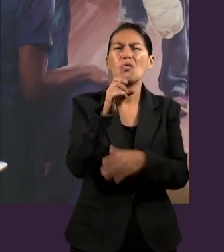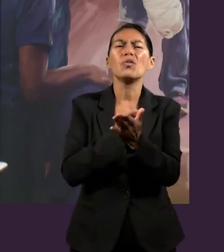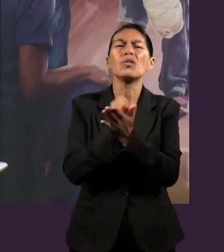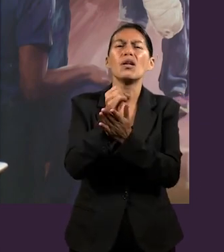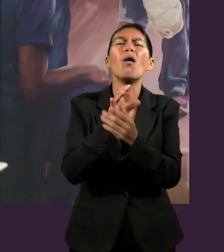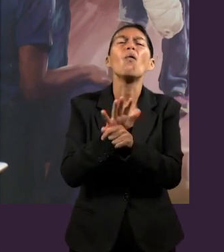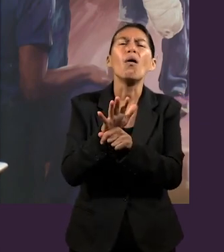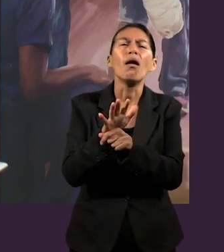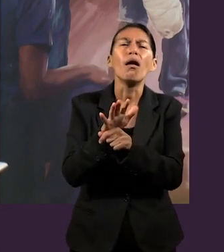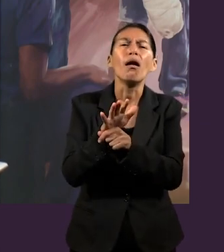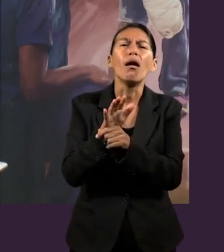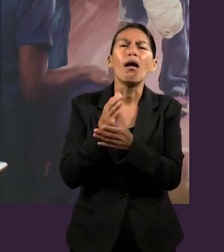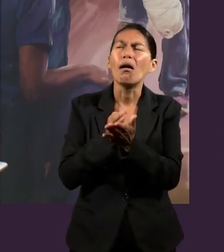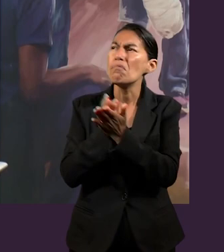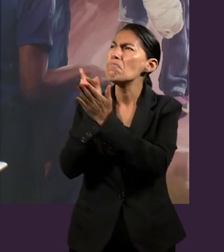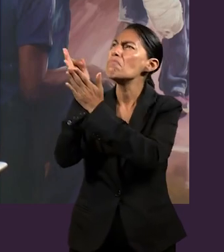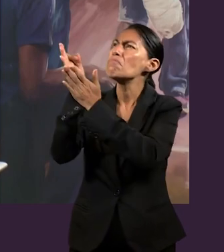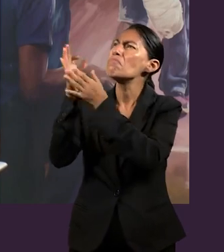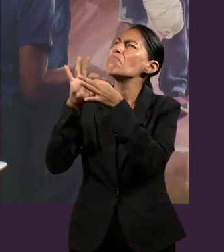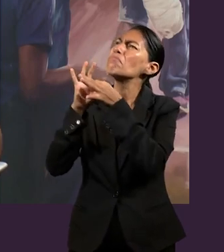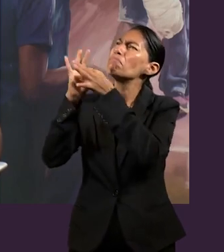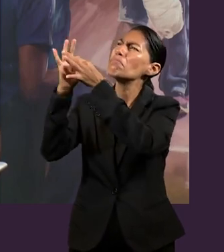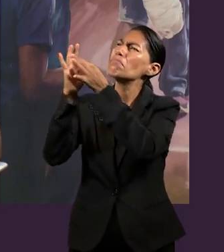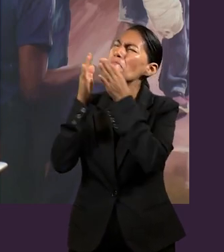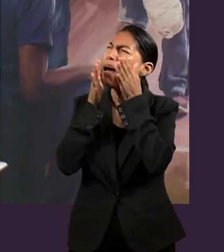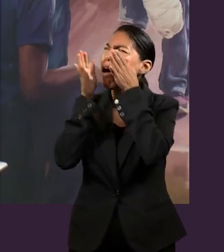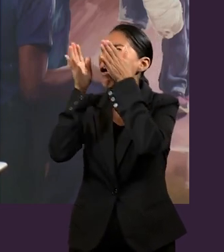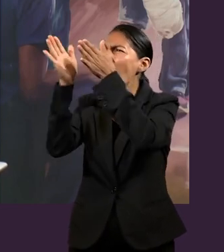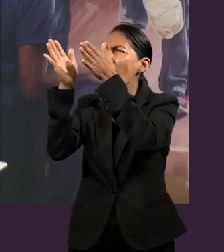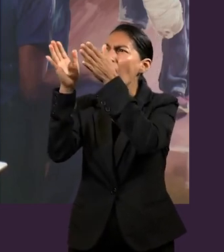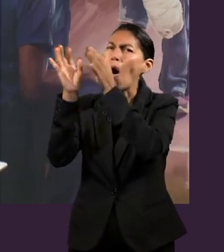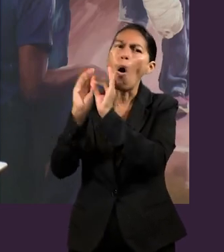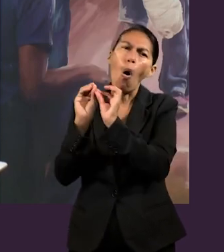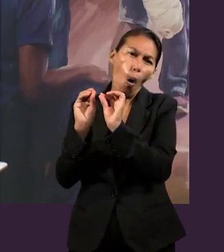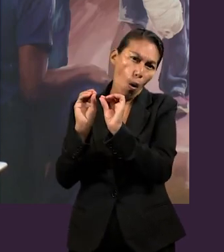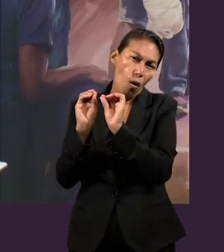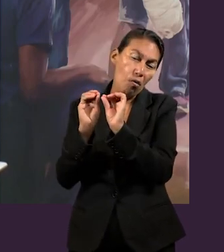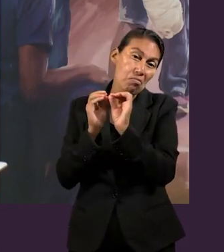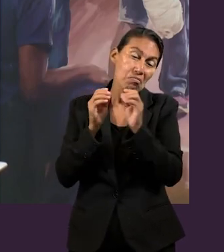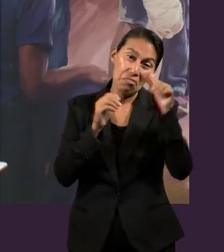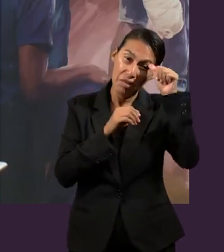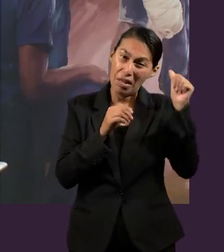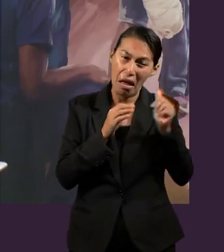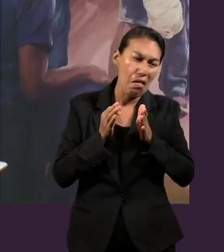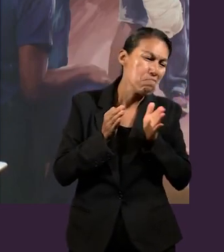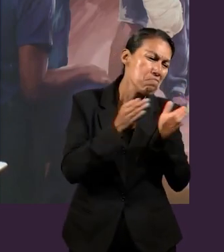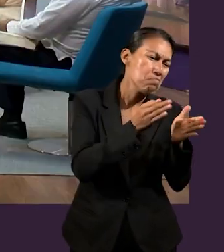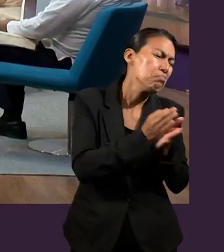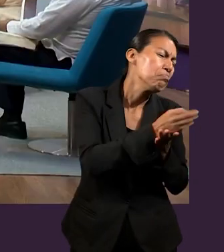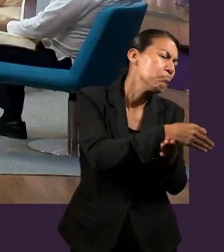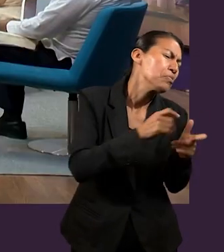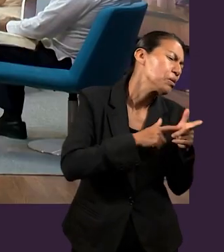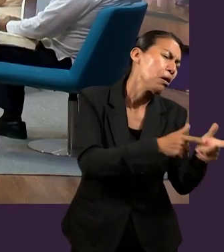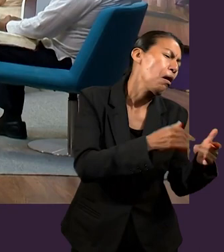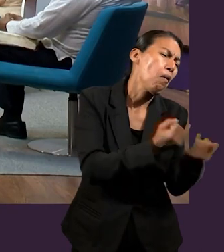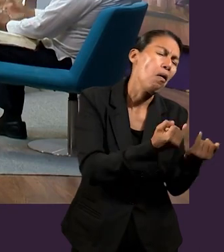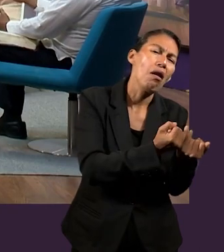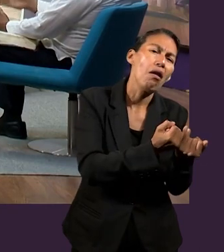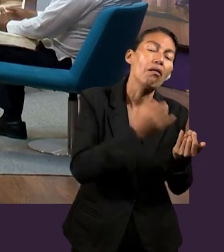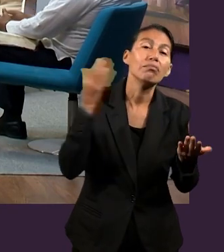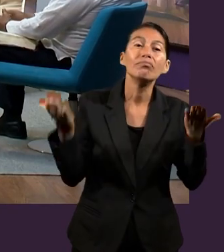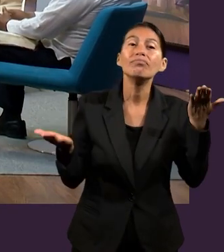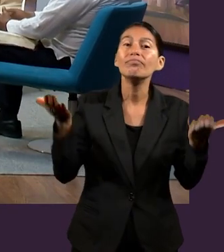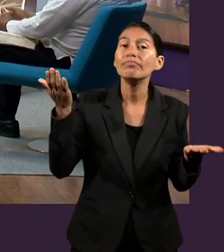Y siguiendo a Cristo es que nosotros, bueno, Él nos va a ayudar a dejar del pecado de lado. Pablo dice,